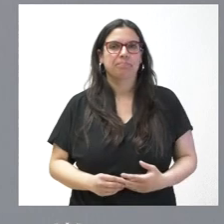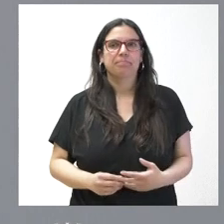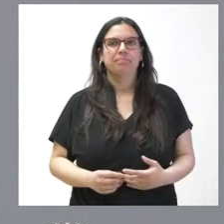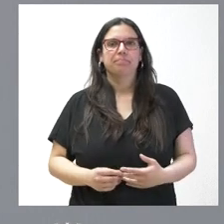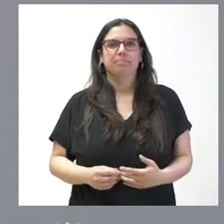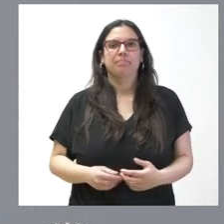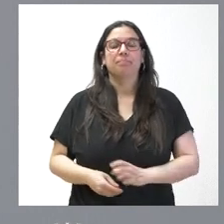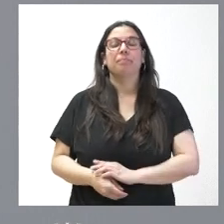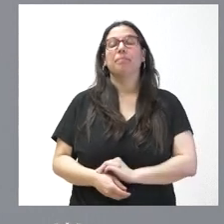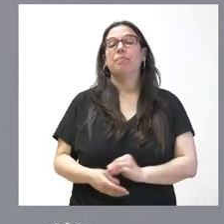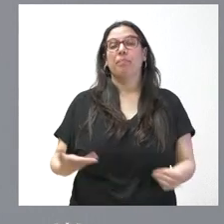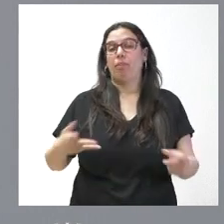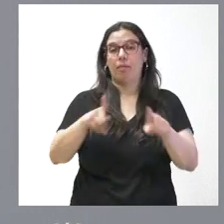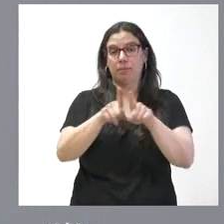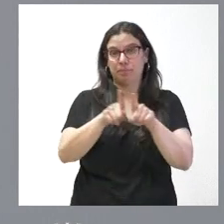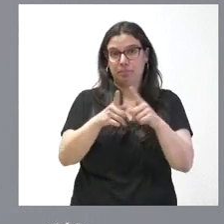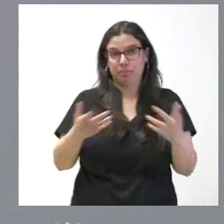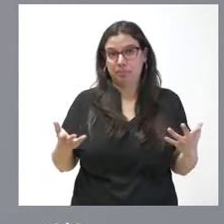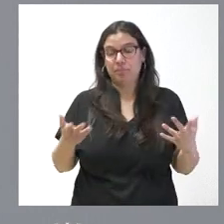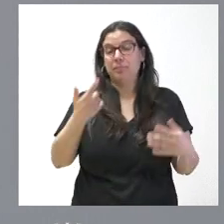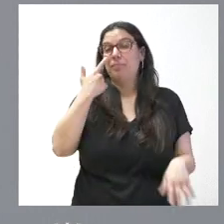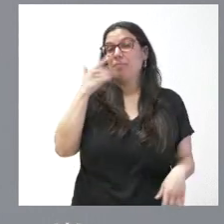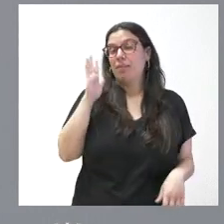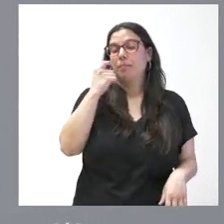pero en todo caso fíjese